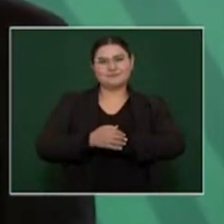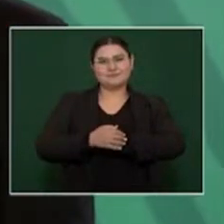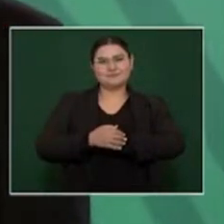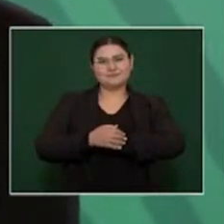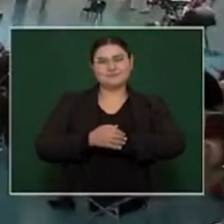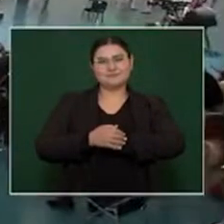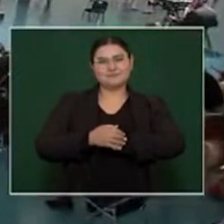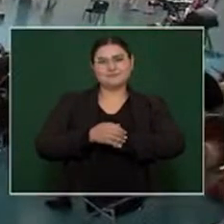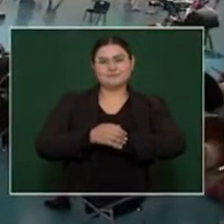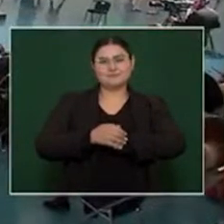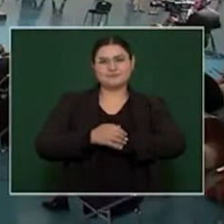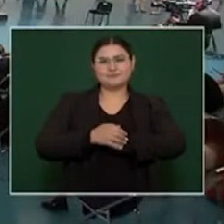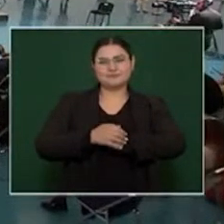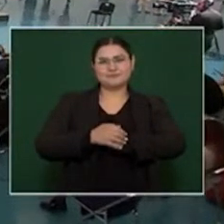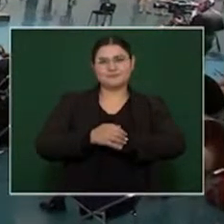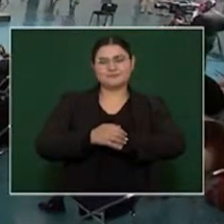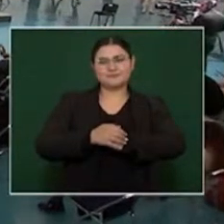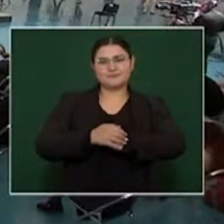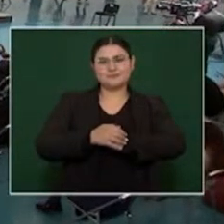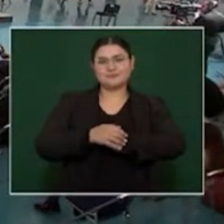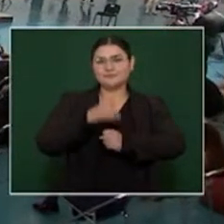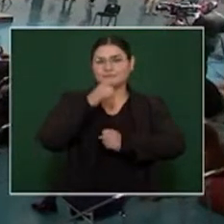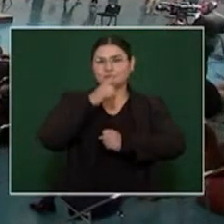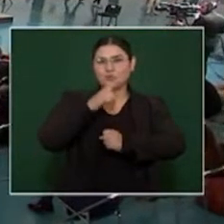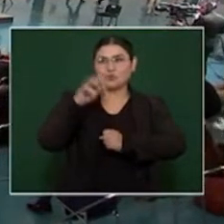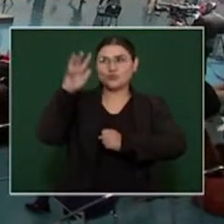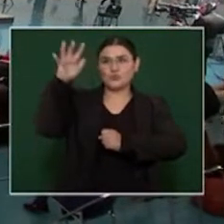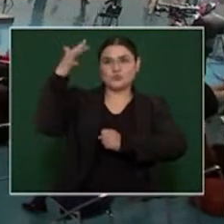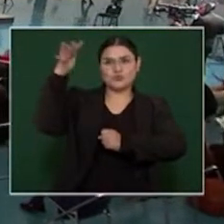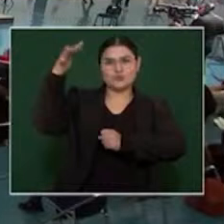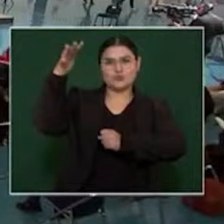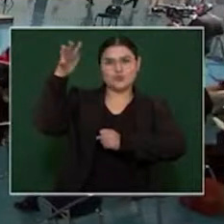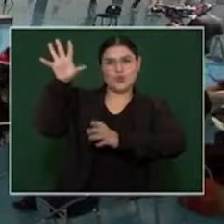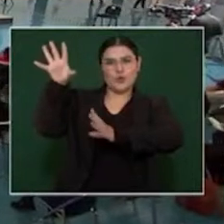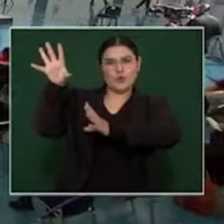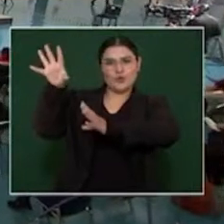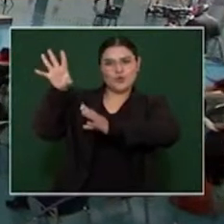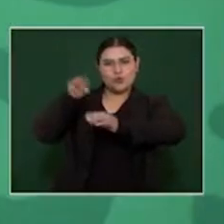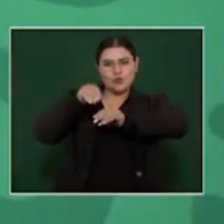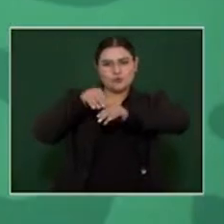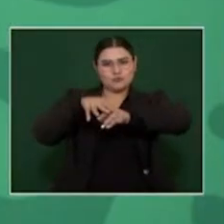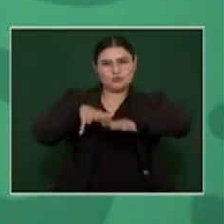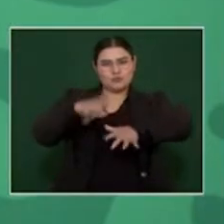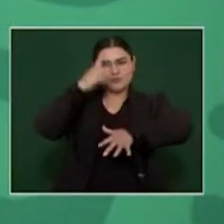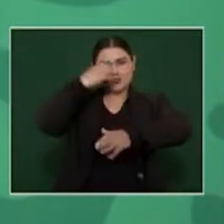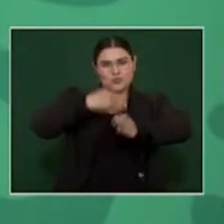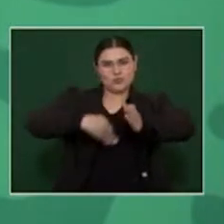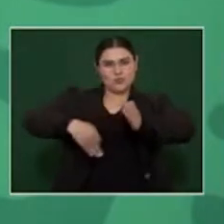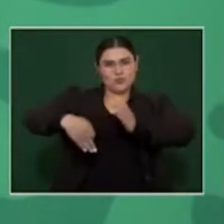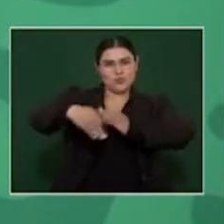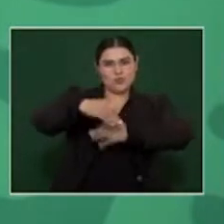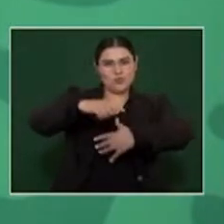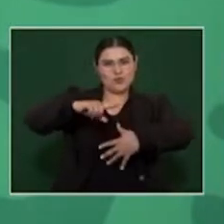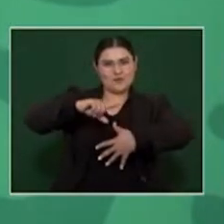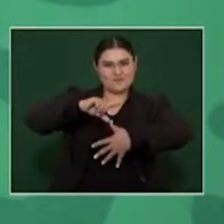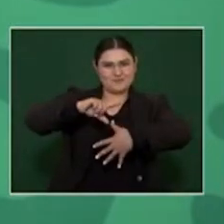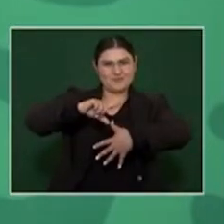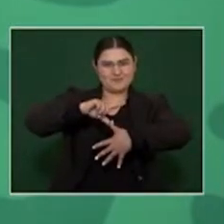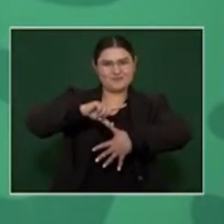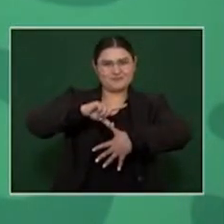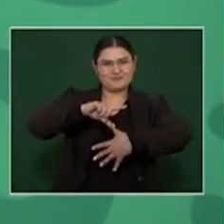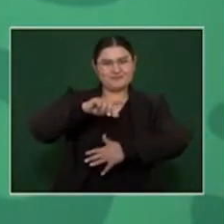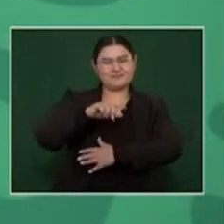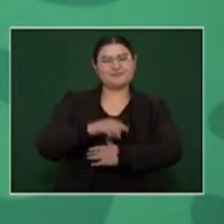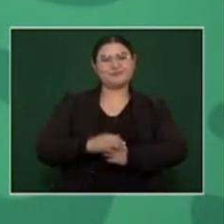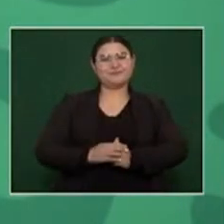planta fotovoltaica allá en Puerto Peñasco. También mañana será inaugurado el camino Agua Prieta